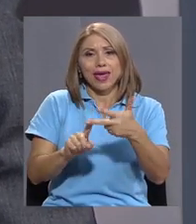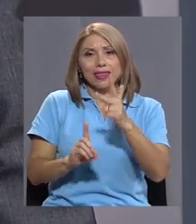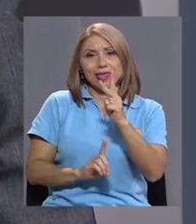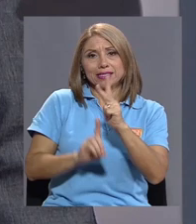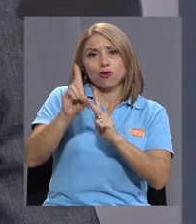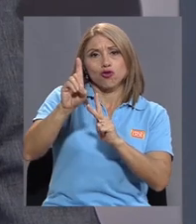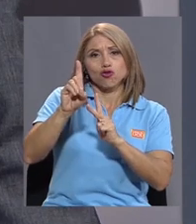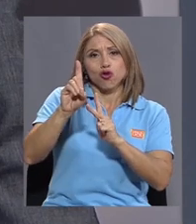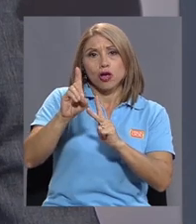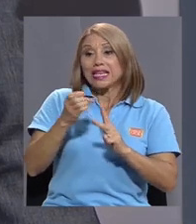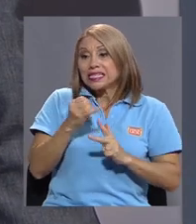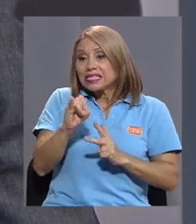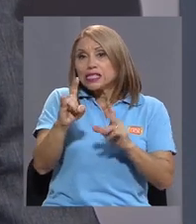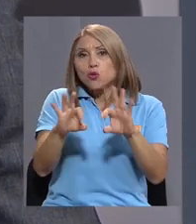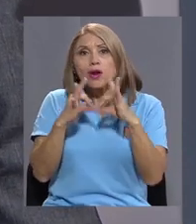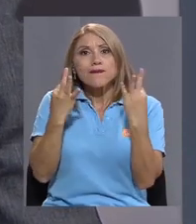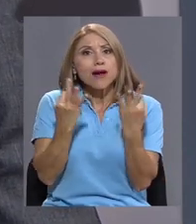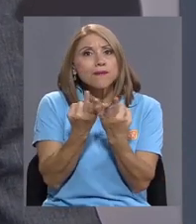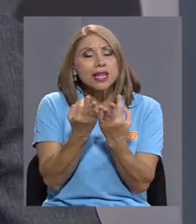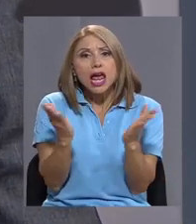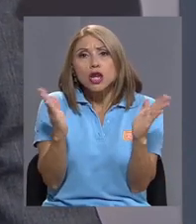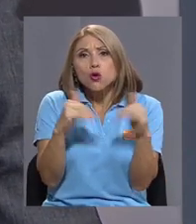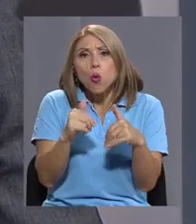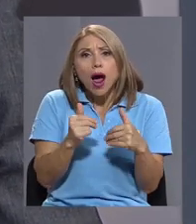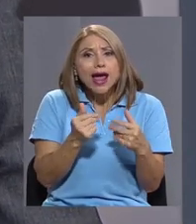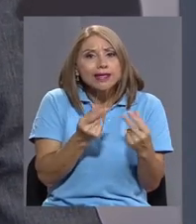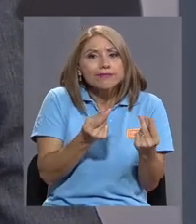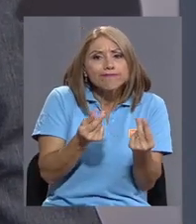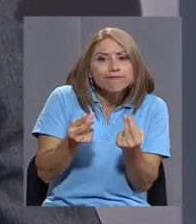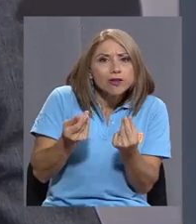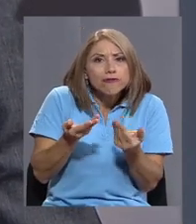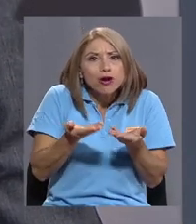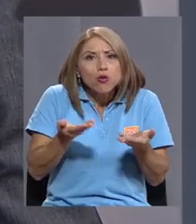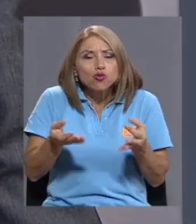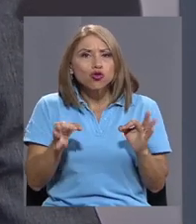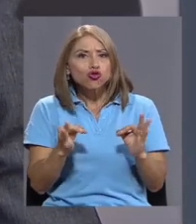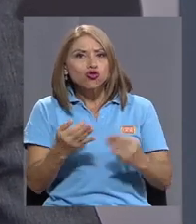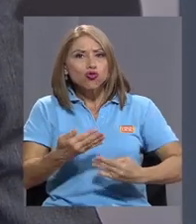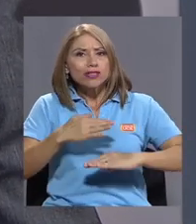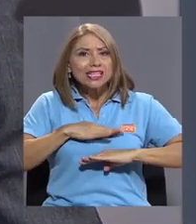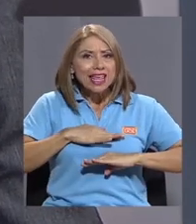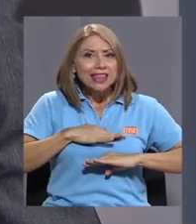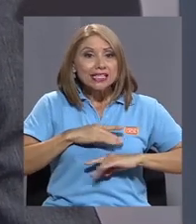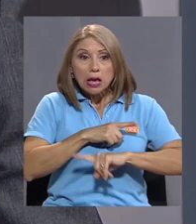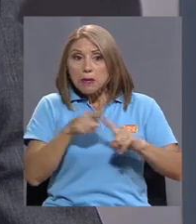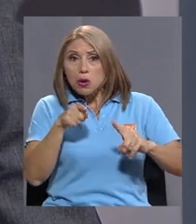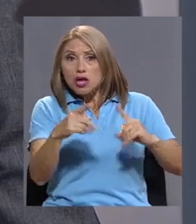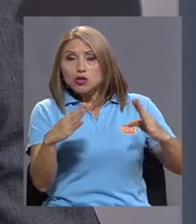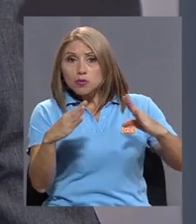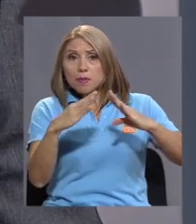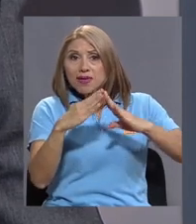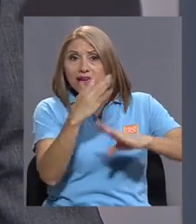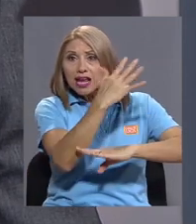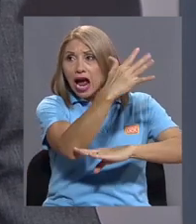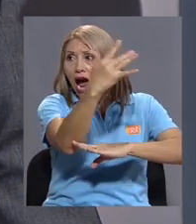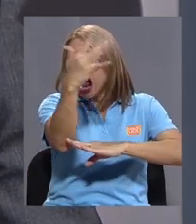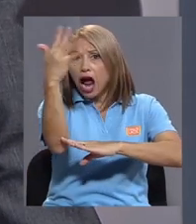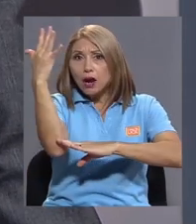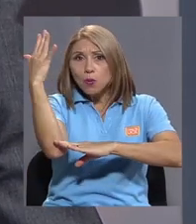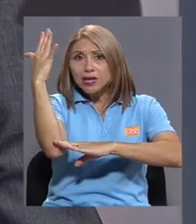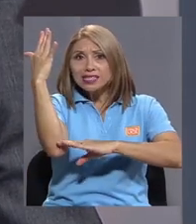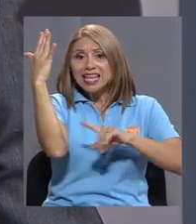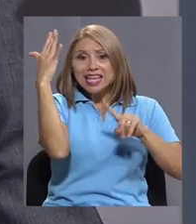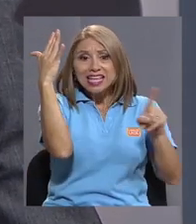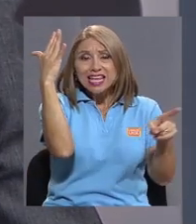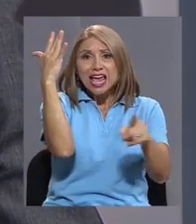Una familia que no tiene los suficientes recursos y que vive en una zona arbórea y tiene la oportunidad de cortar los árboles